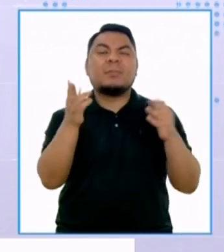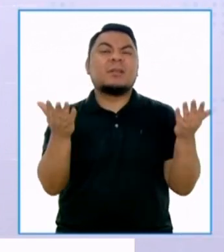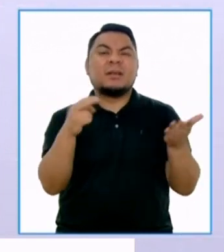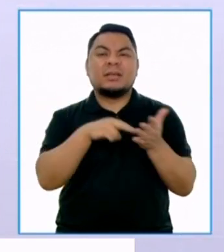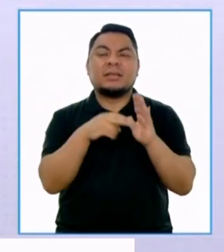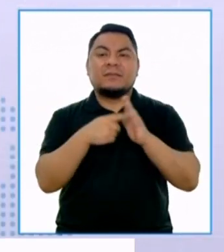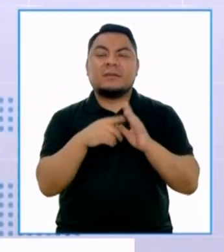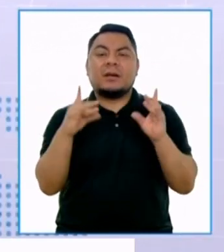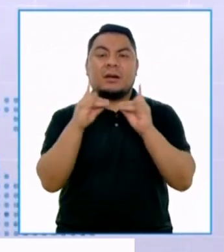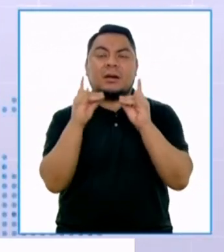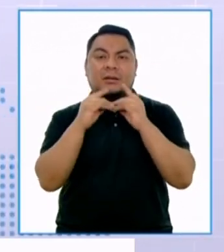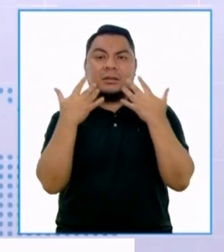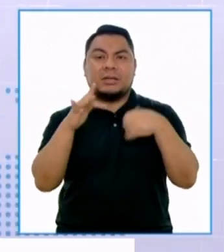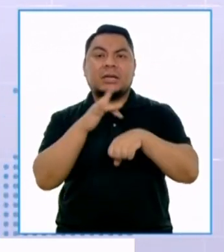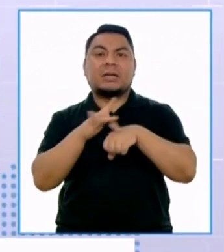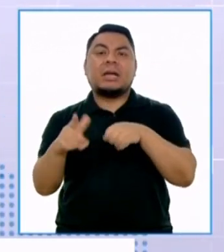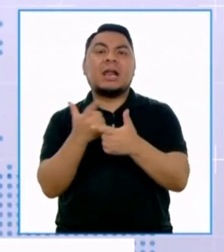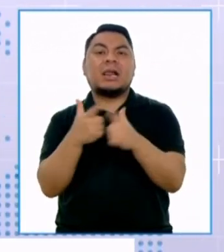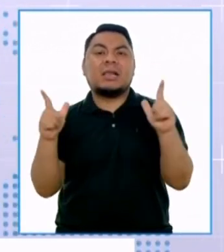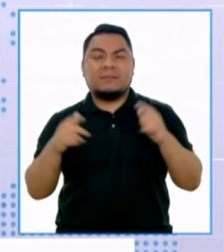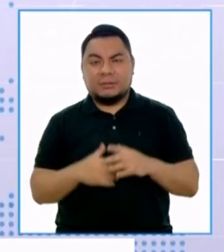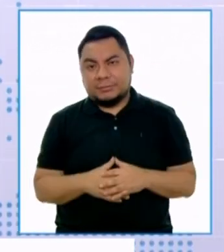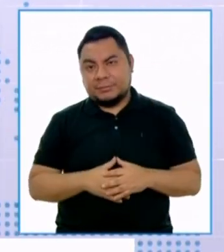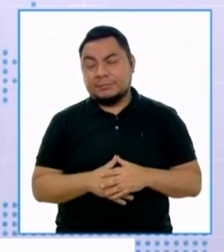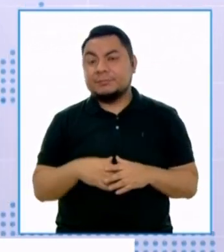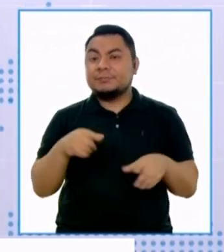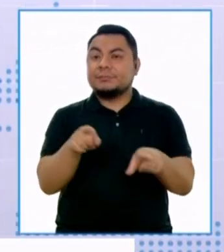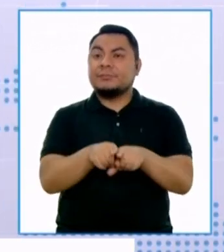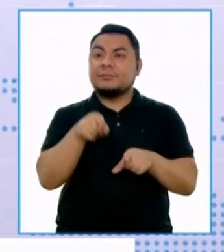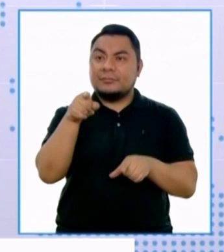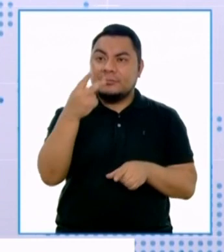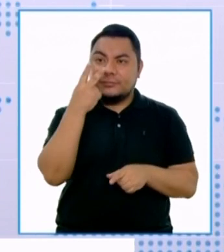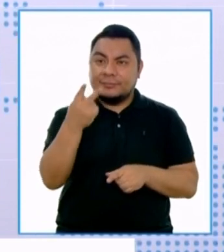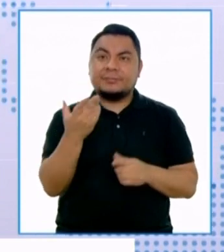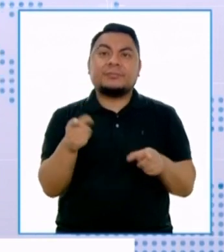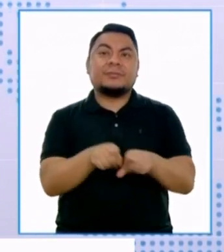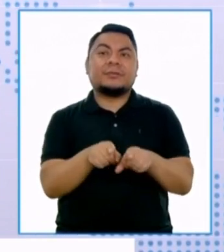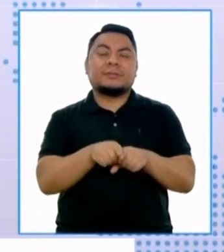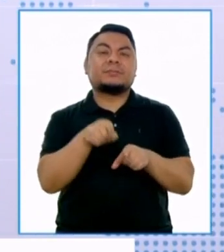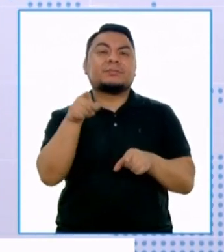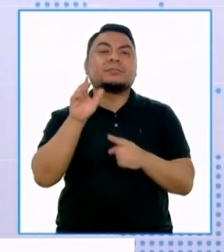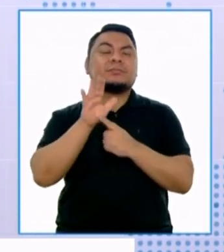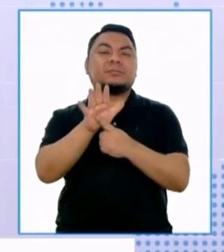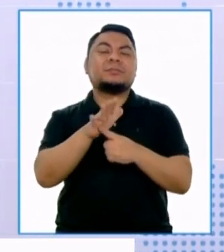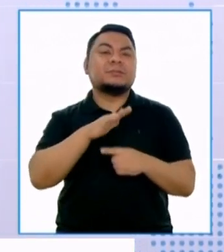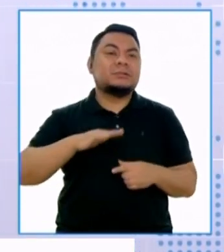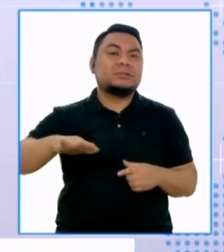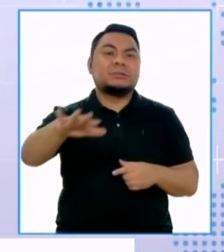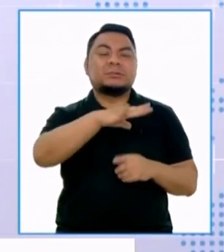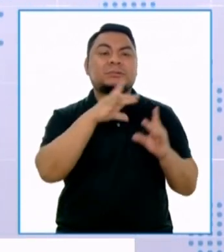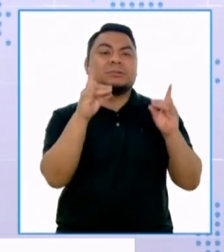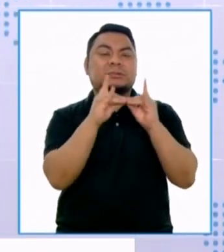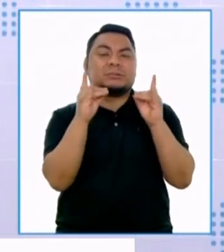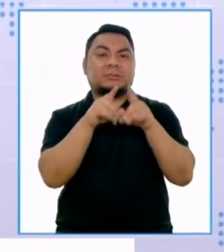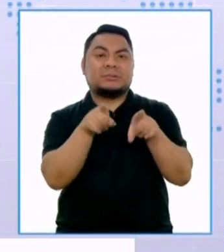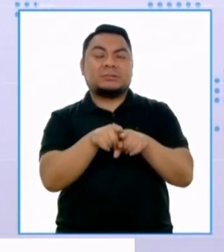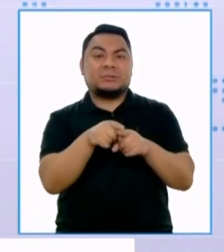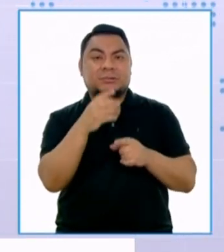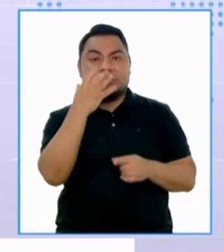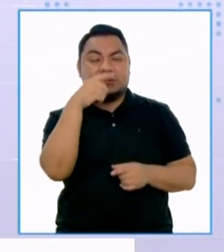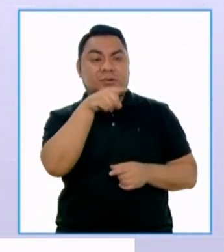las camas que se encuentran libres. El mismo fenómeno se presenta también a nivel de las camas de